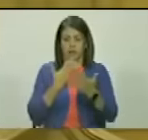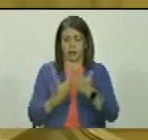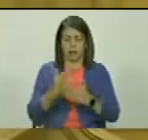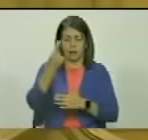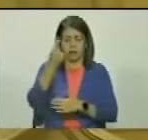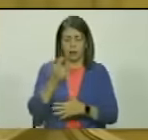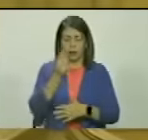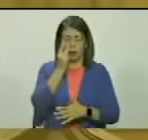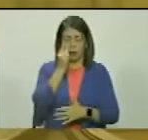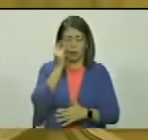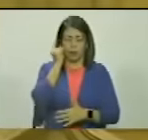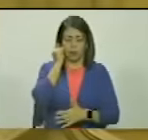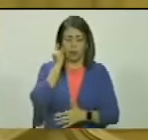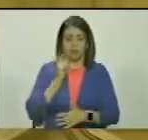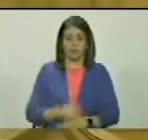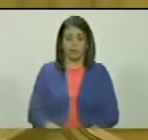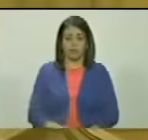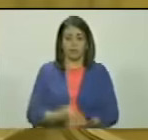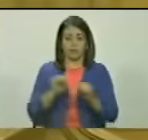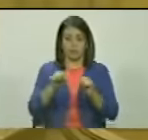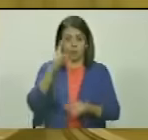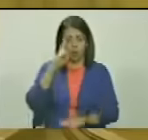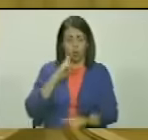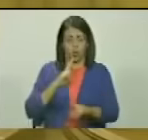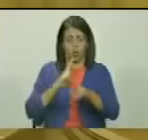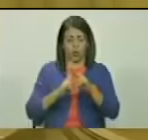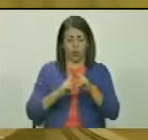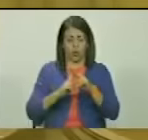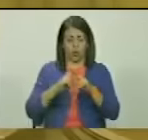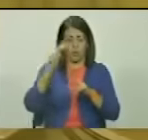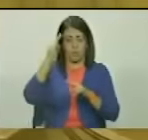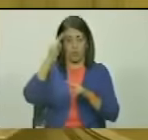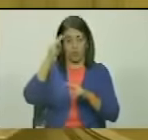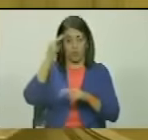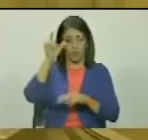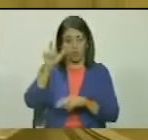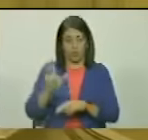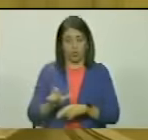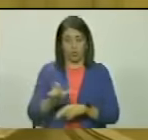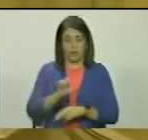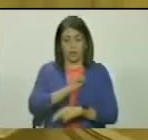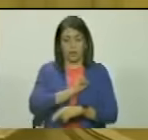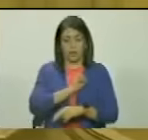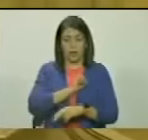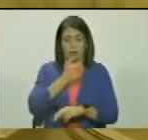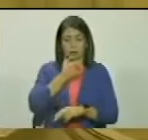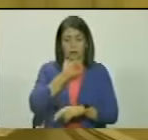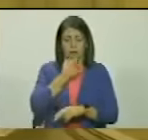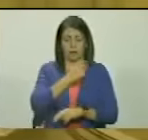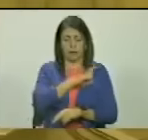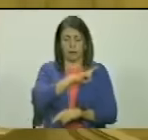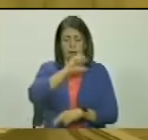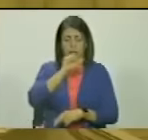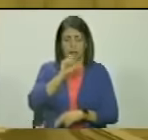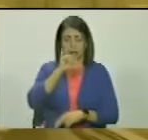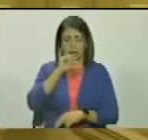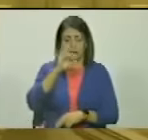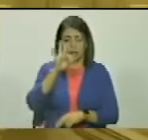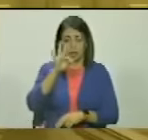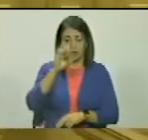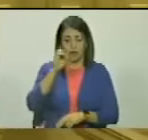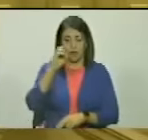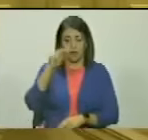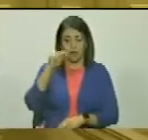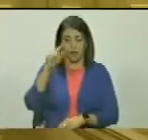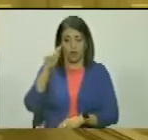diputadas y diputados por honrar la memoria del terror de los ingleses nuestro general Domingo